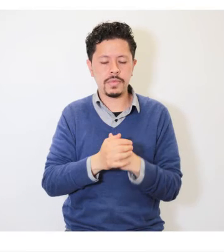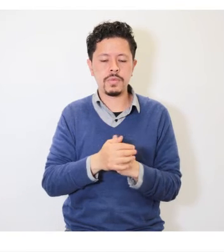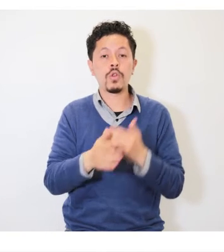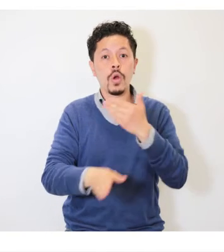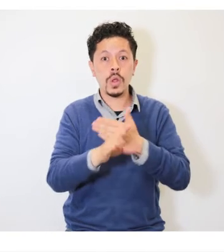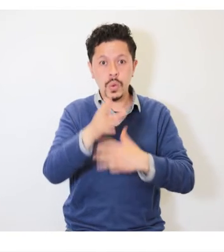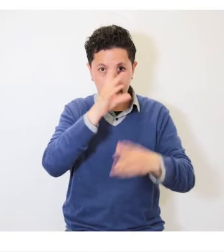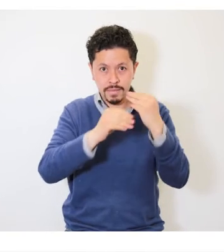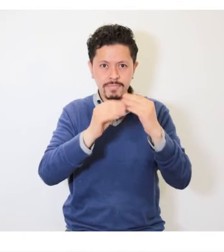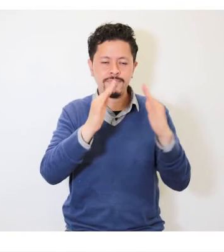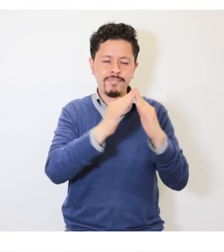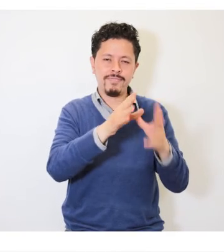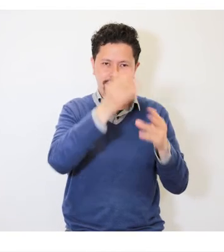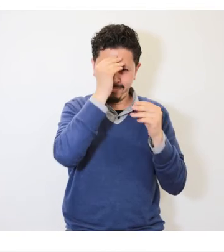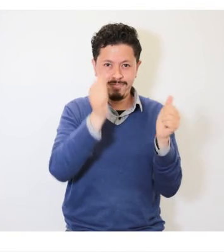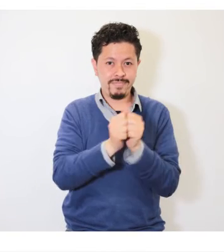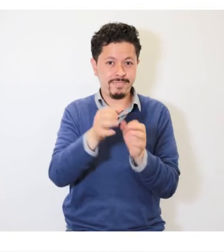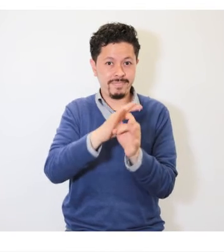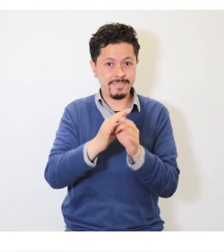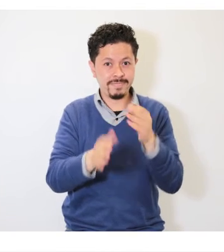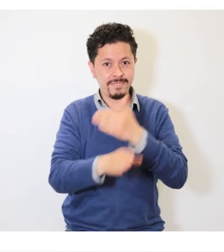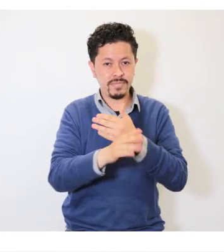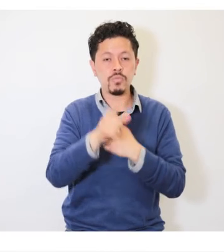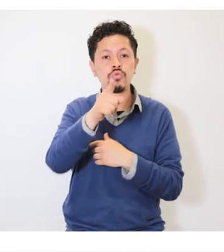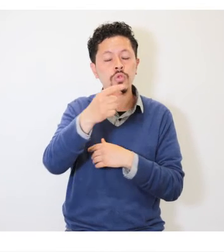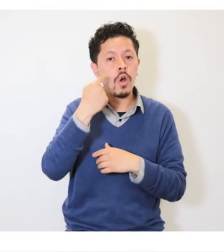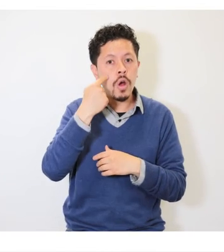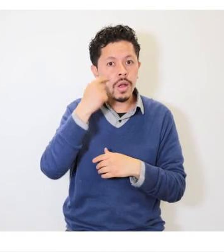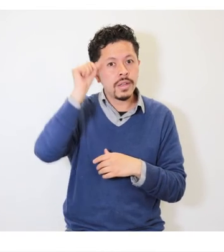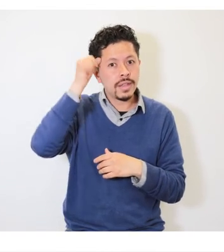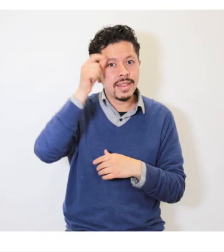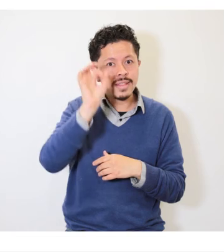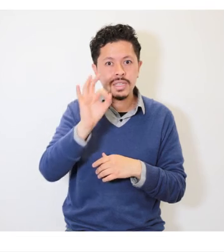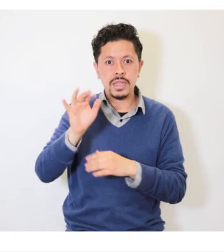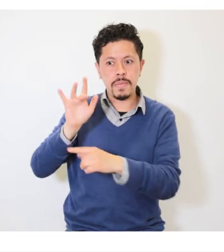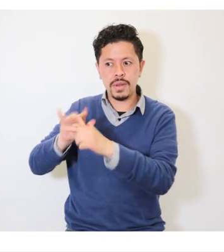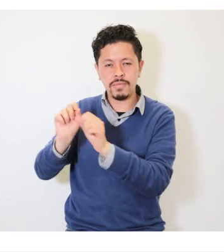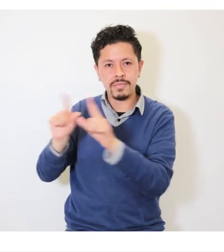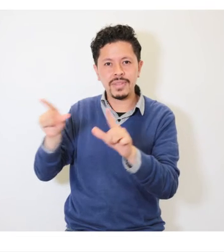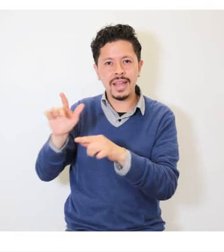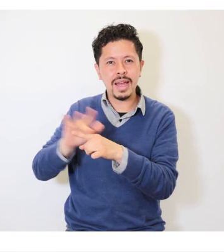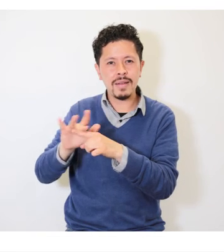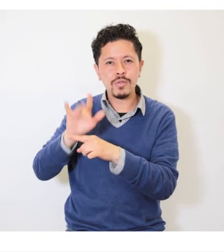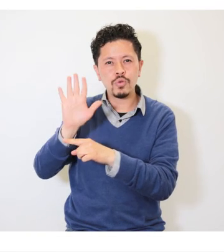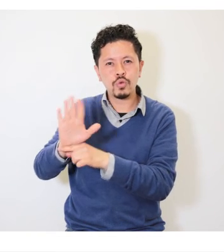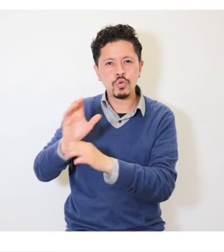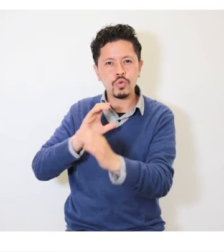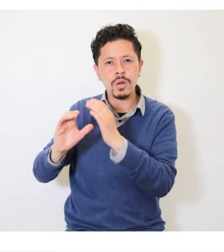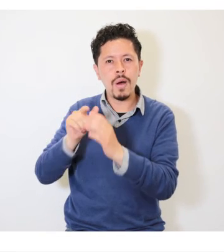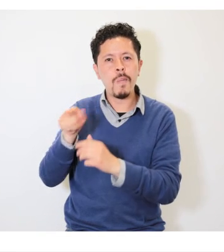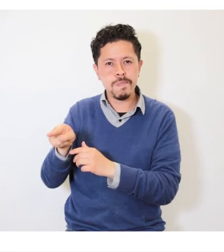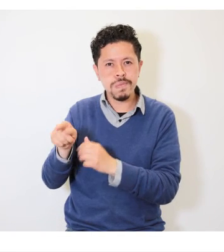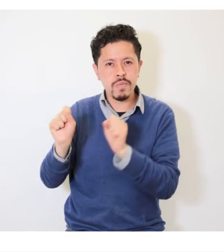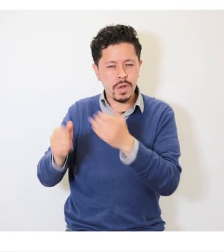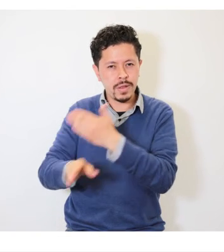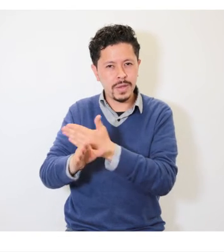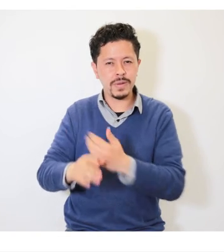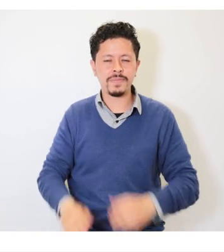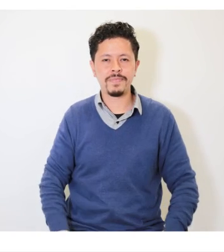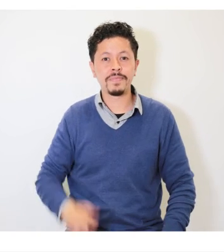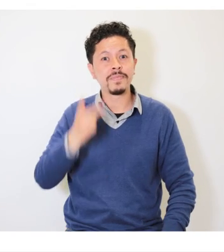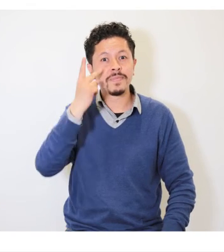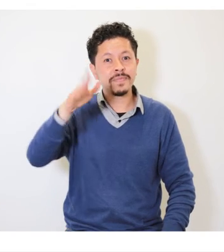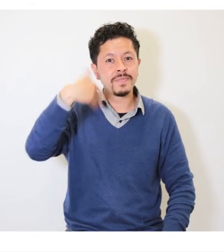a seguir explorando con Aprende en Casa con Maloc. No olvides revisar la página de aplicación comunicación de tu guía.